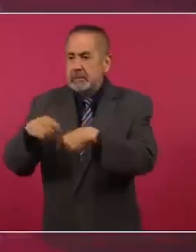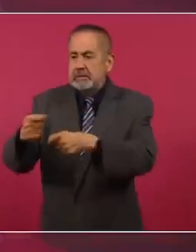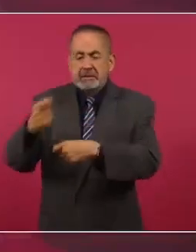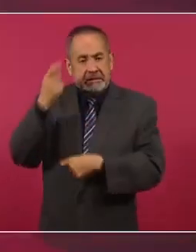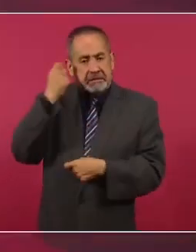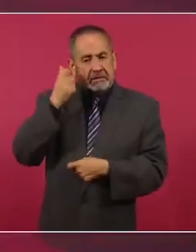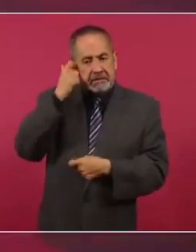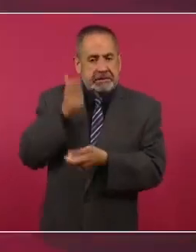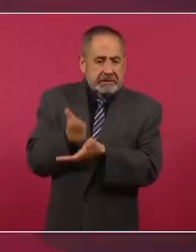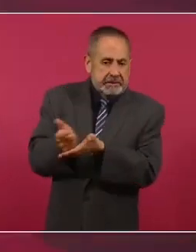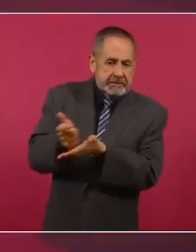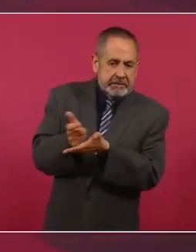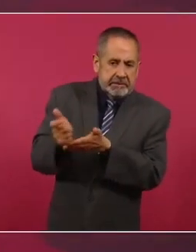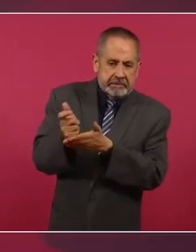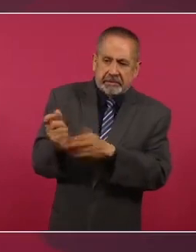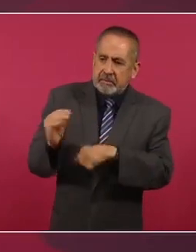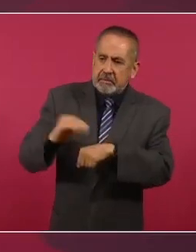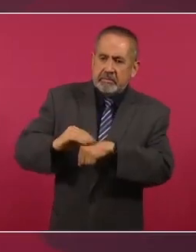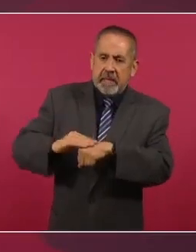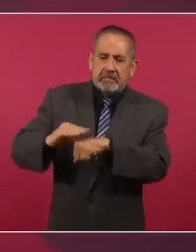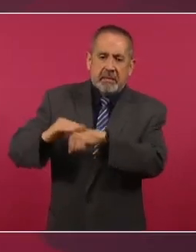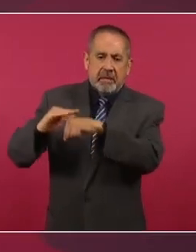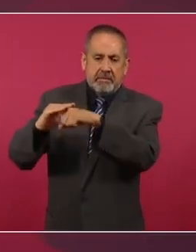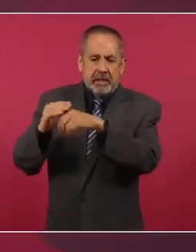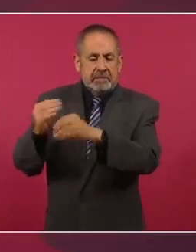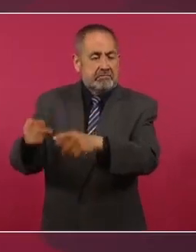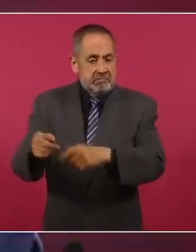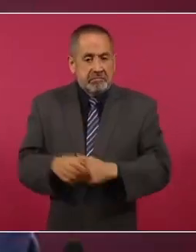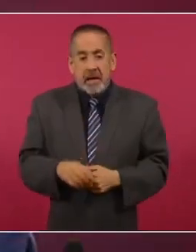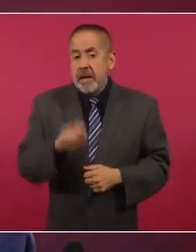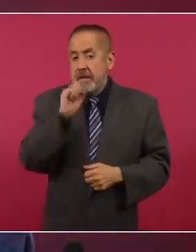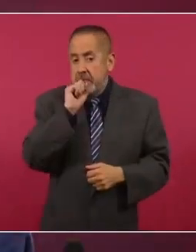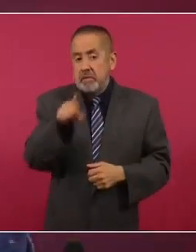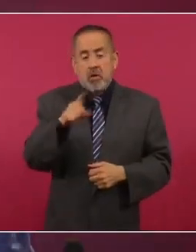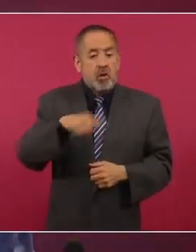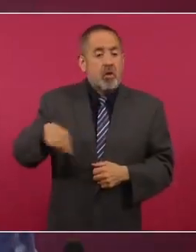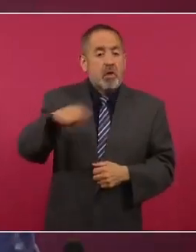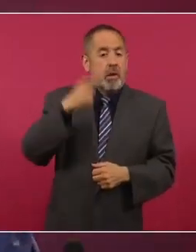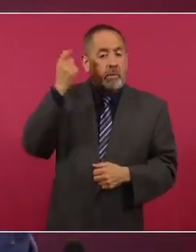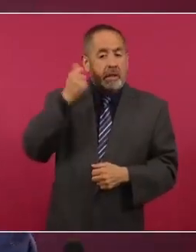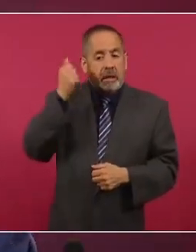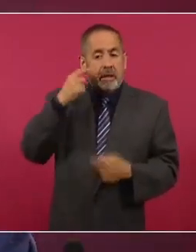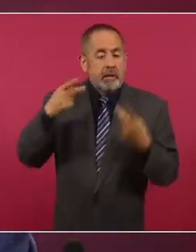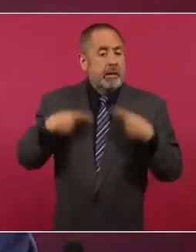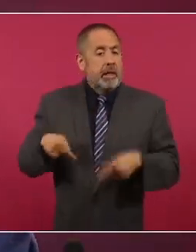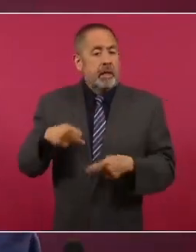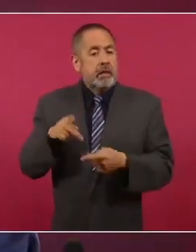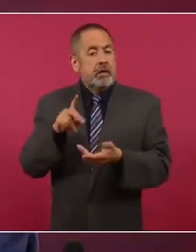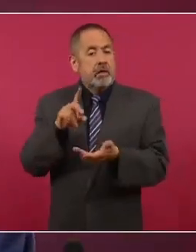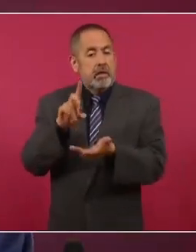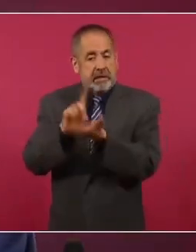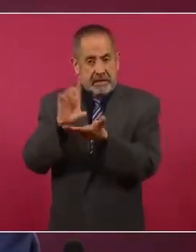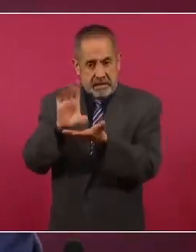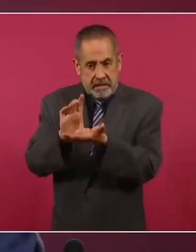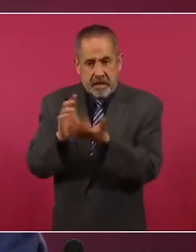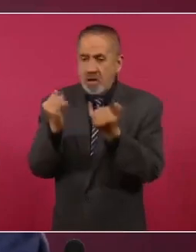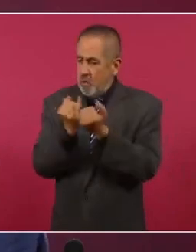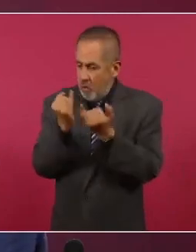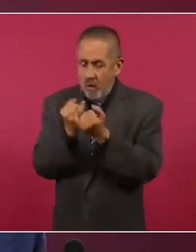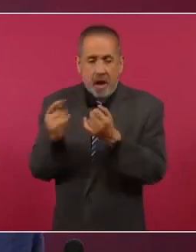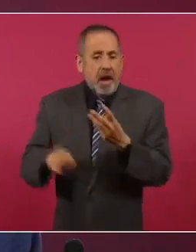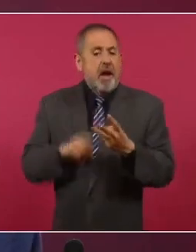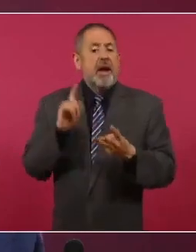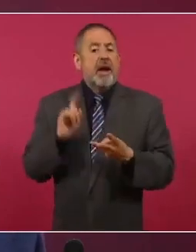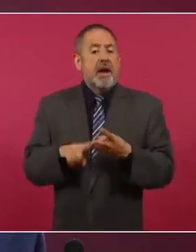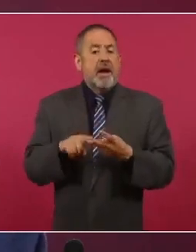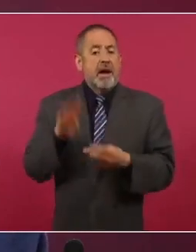para que sean atendidos. Lo mismo en el caso de las pensiones para discapacitados, lo mismo en el caso de